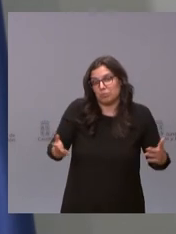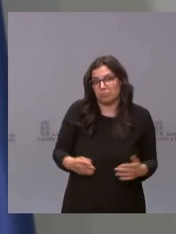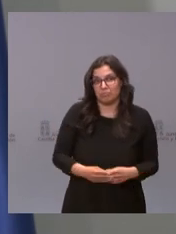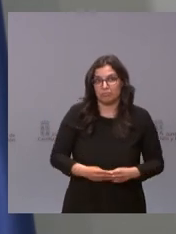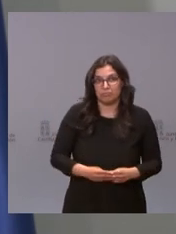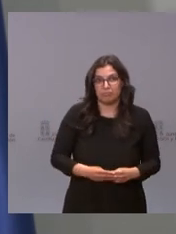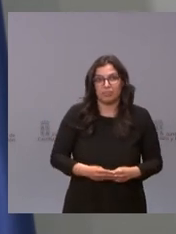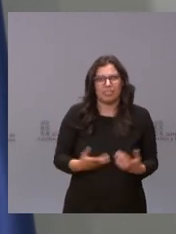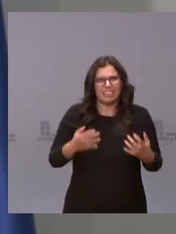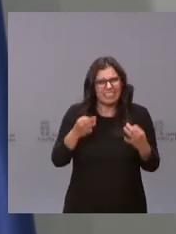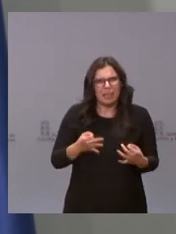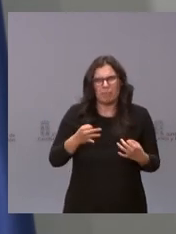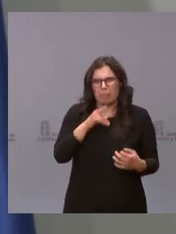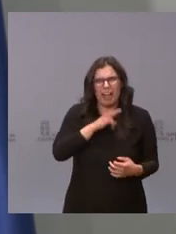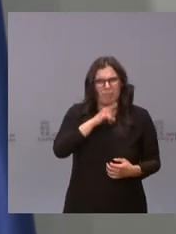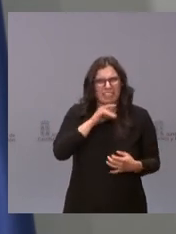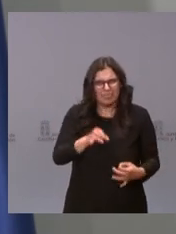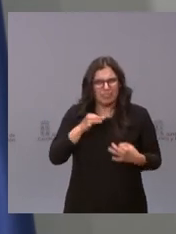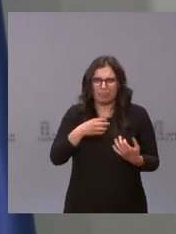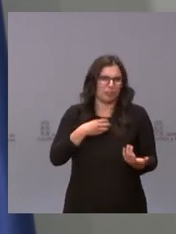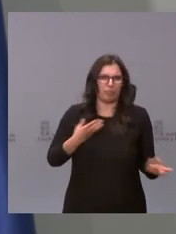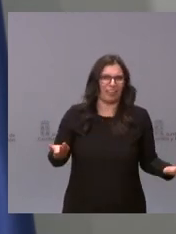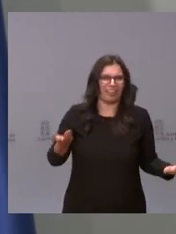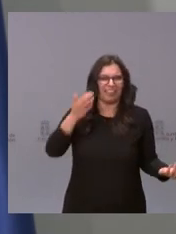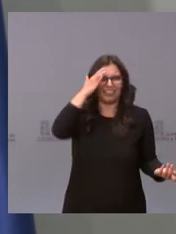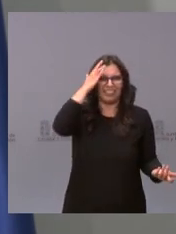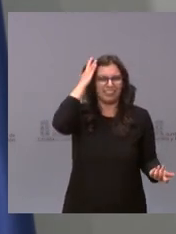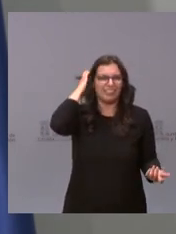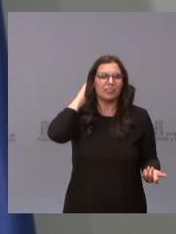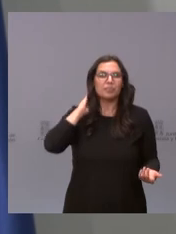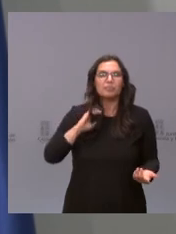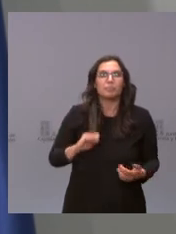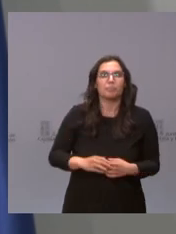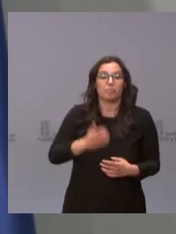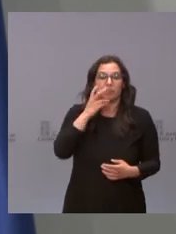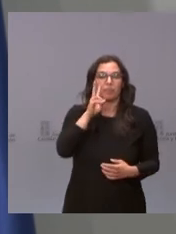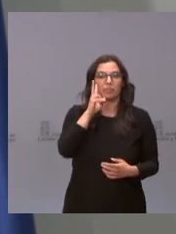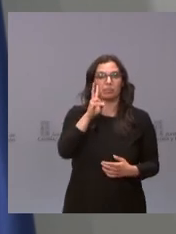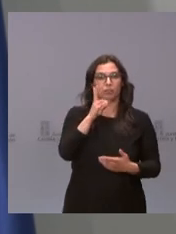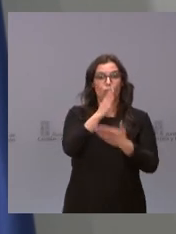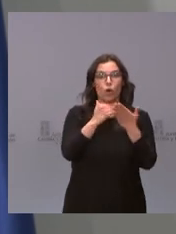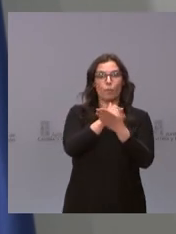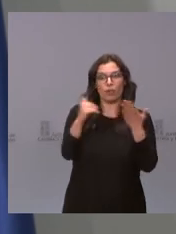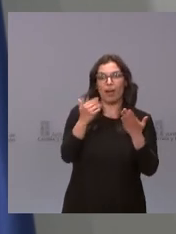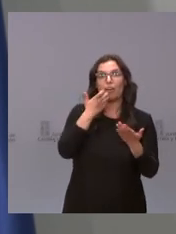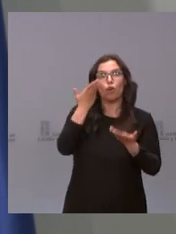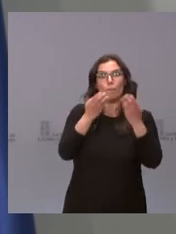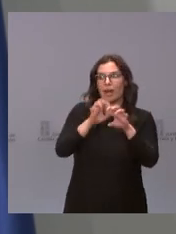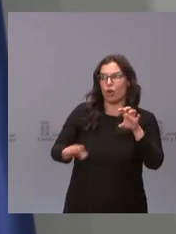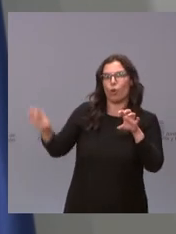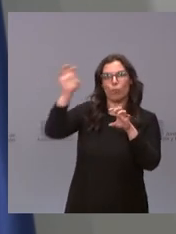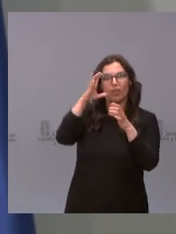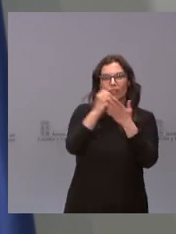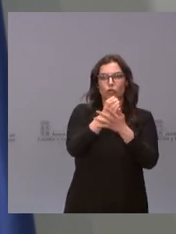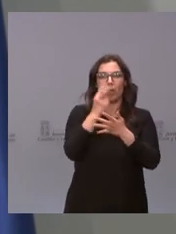no puede ser que siempre se haga mal cuando estás en una comunidad que su ritmo de vacunación dentro de las comunidades autónomas es la primera o la